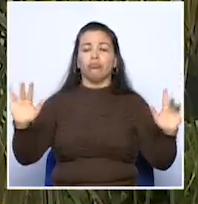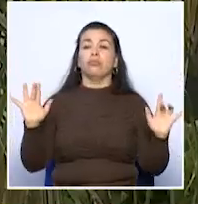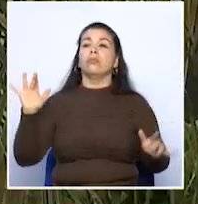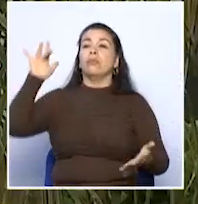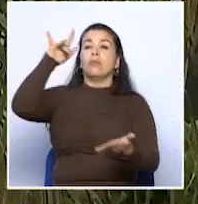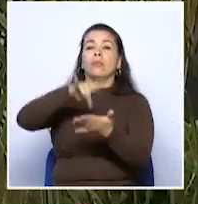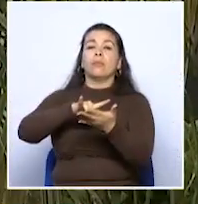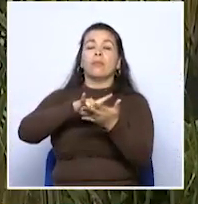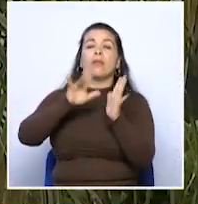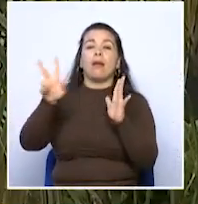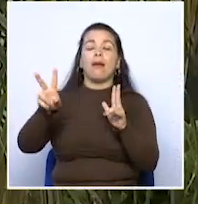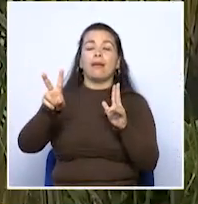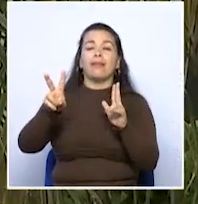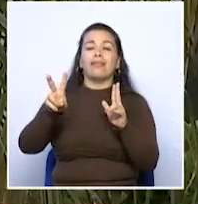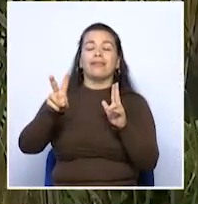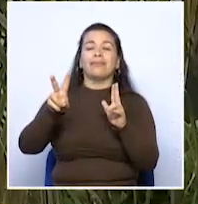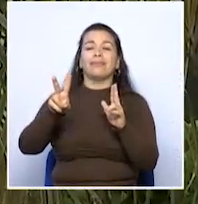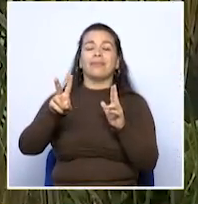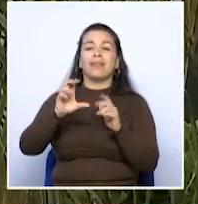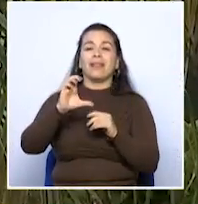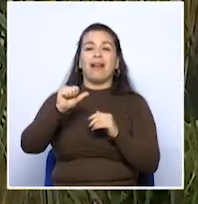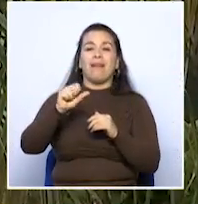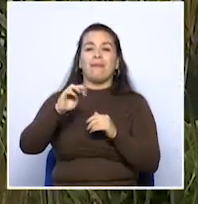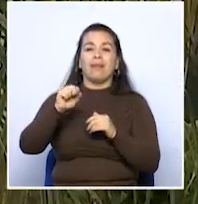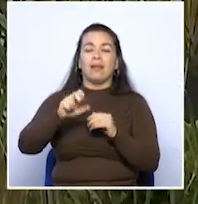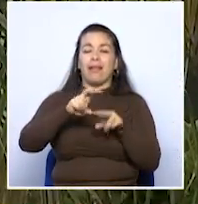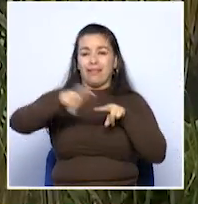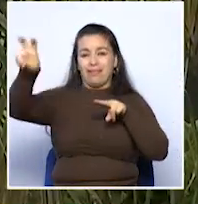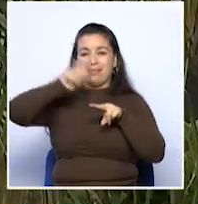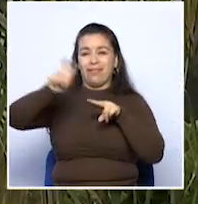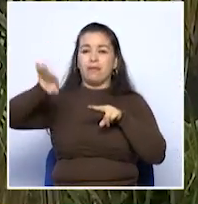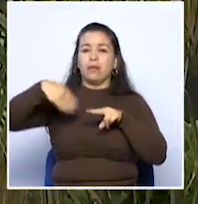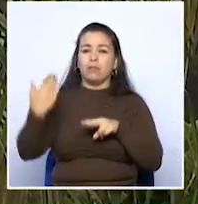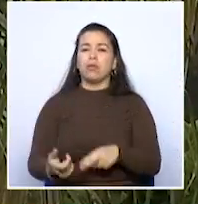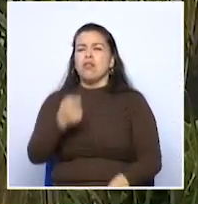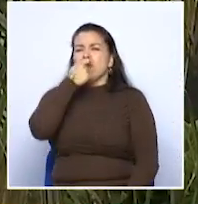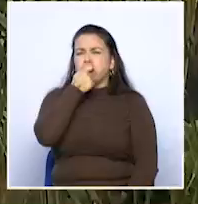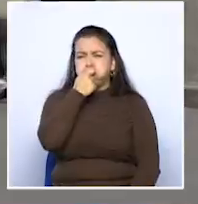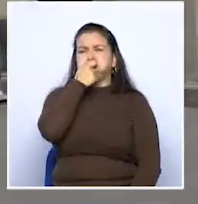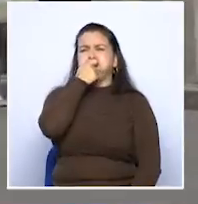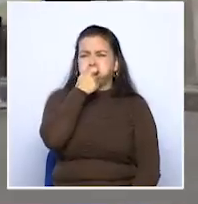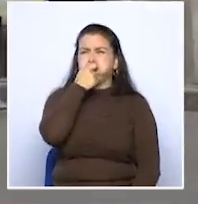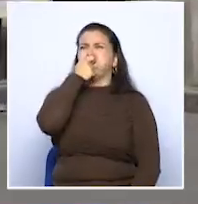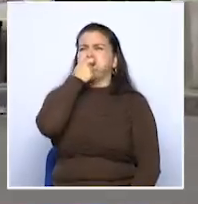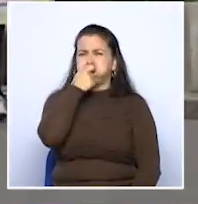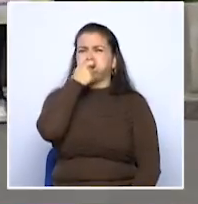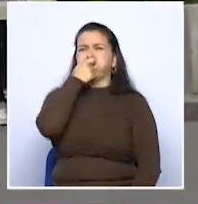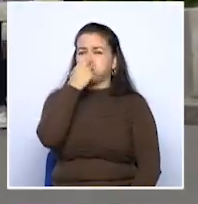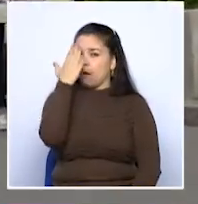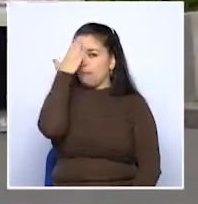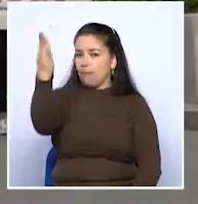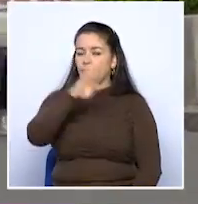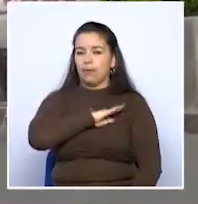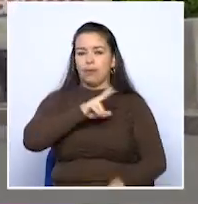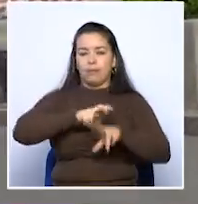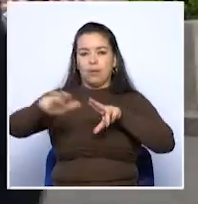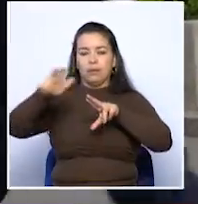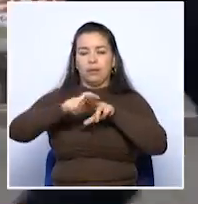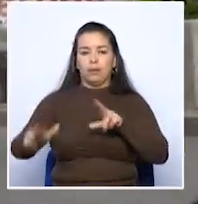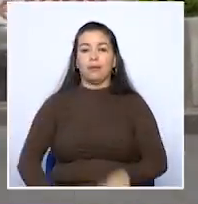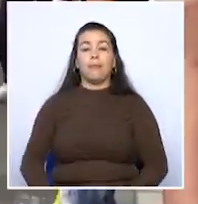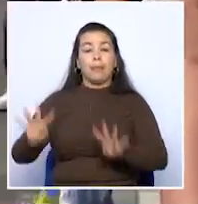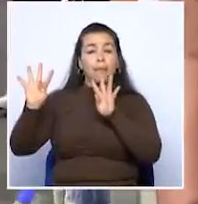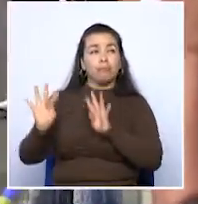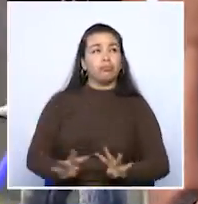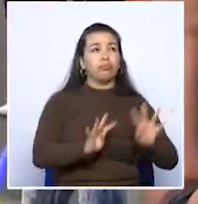del cable, nos devolveremos por la avenida Santander hacia el centro y llegaremos a hacer una pitazón en la alcaldía de Manizales. Las movilizaciones se adelantarán en todas